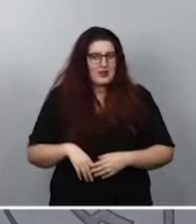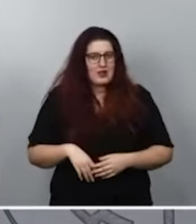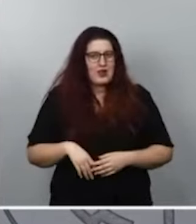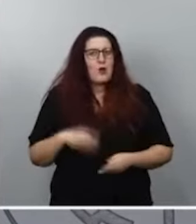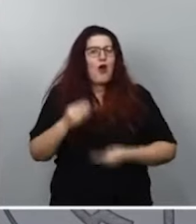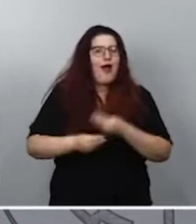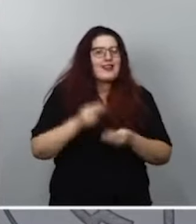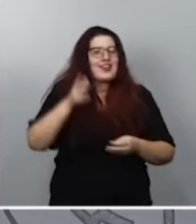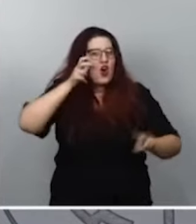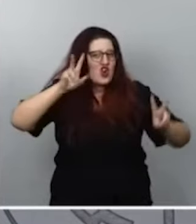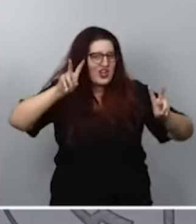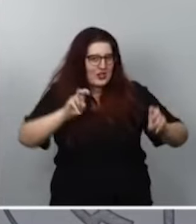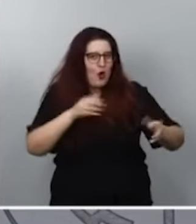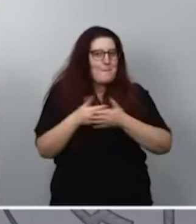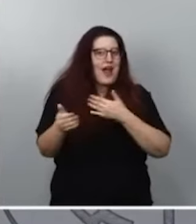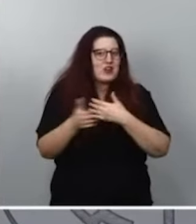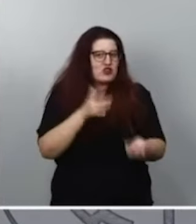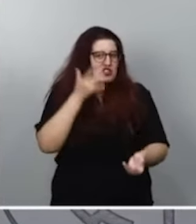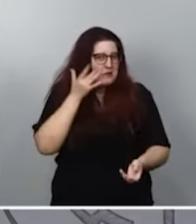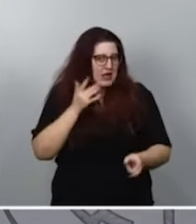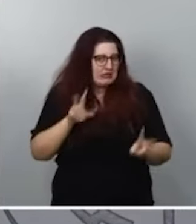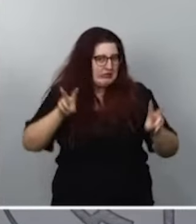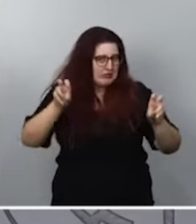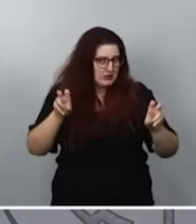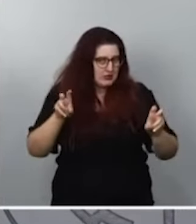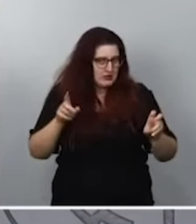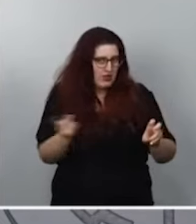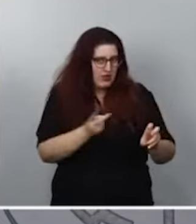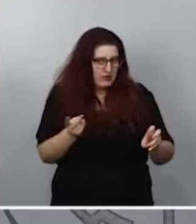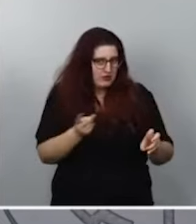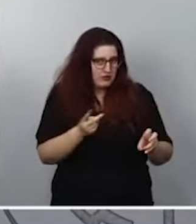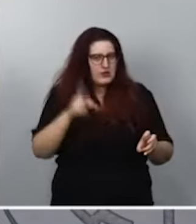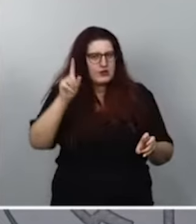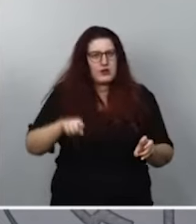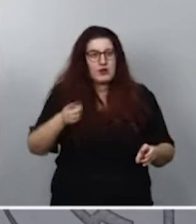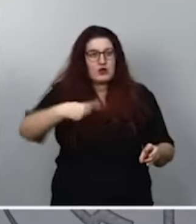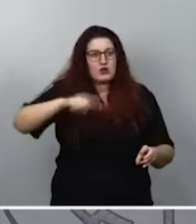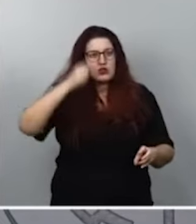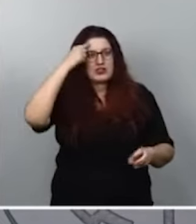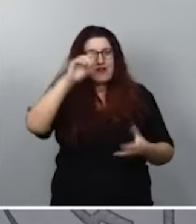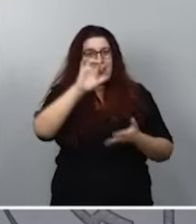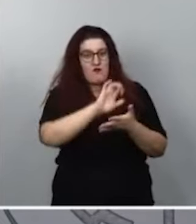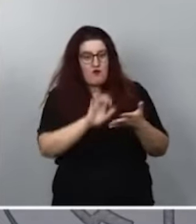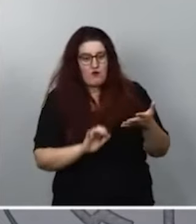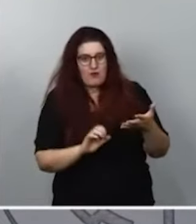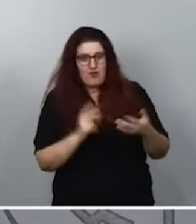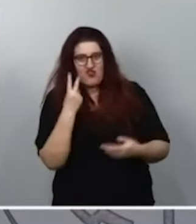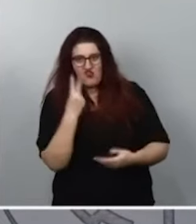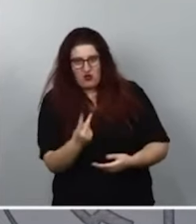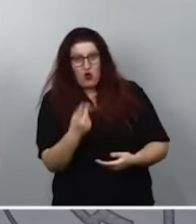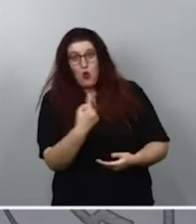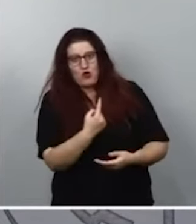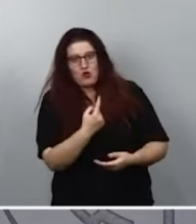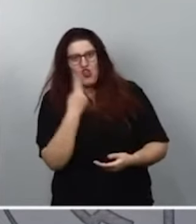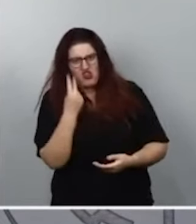Limpias. Pero, sobre todo, y lo que es más importante es que conocemos los dos informes, dos informes, no